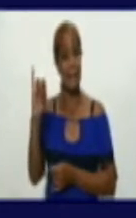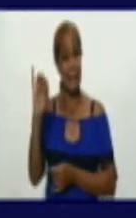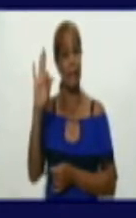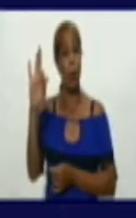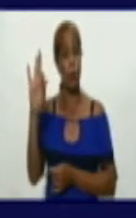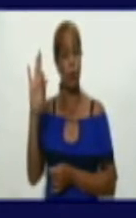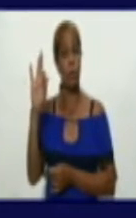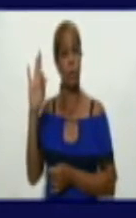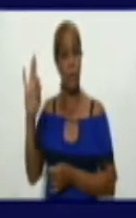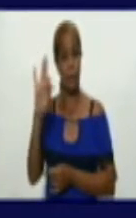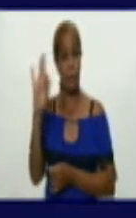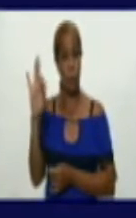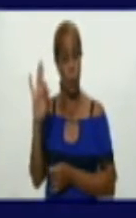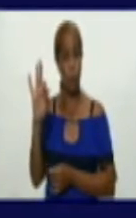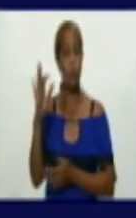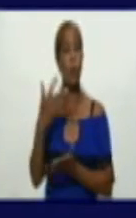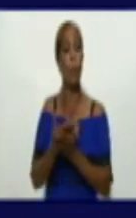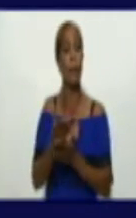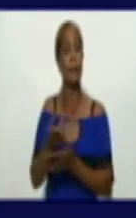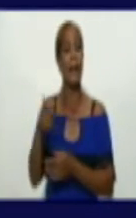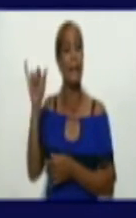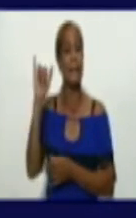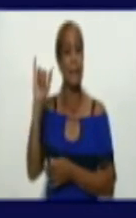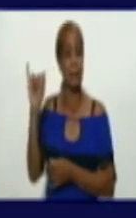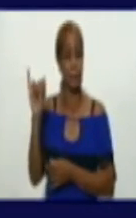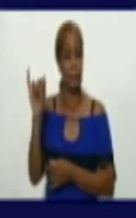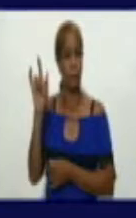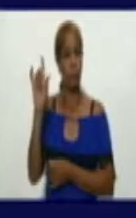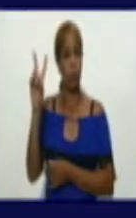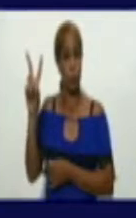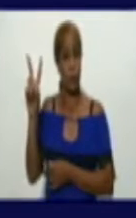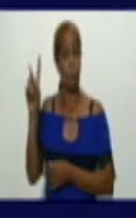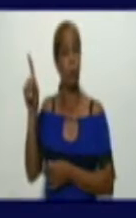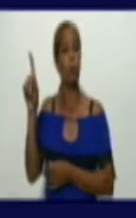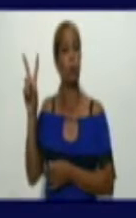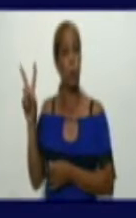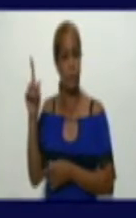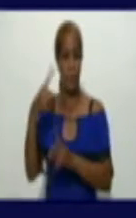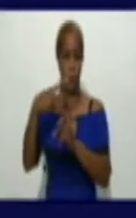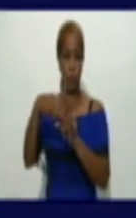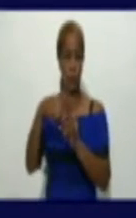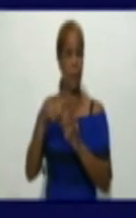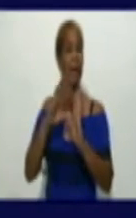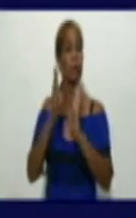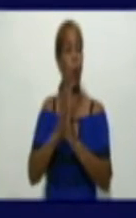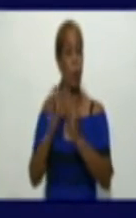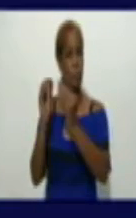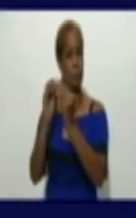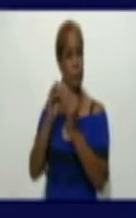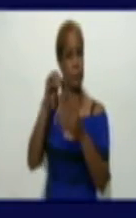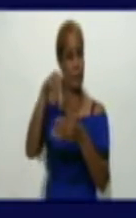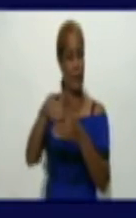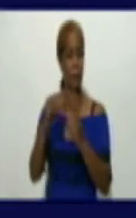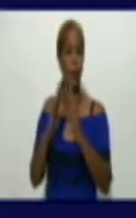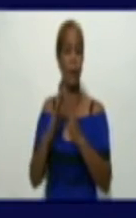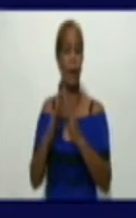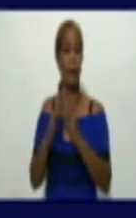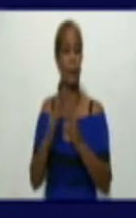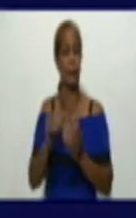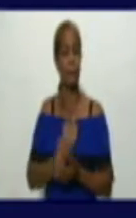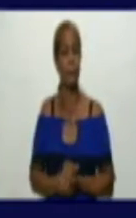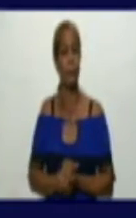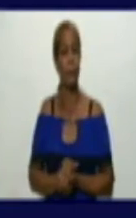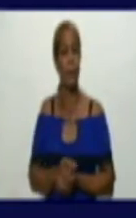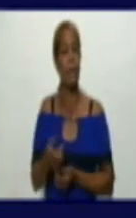recibidas, de ellas 212 resultaron positivas, todos correspondientes a la transmisión autóctona y pertenecientes a los